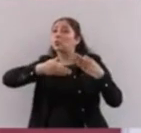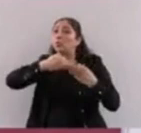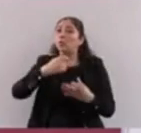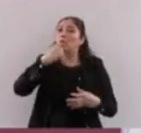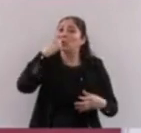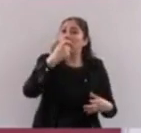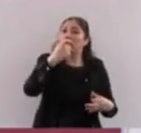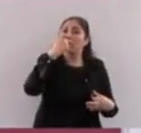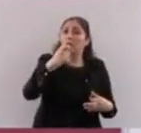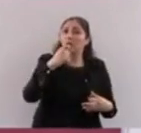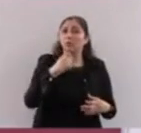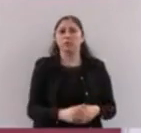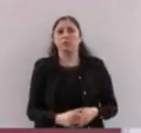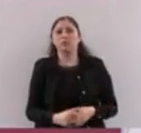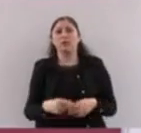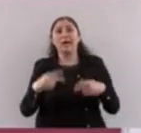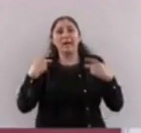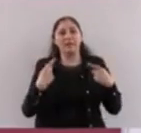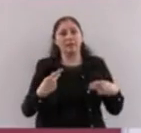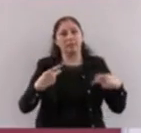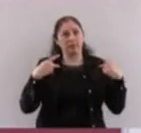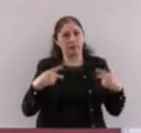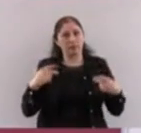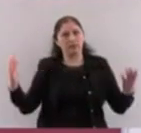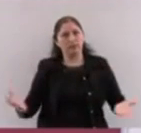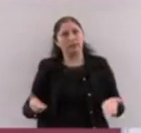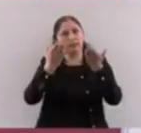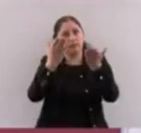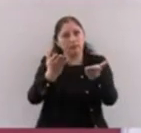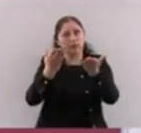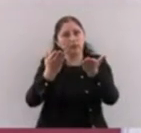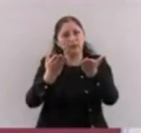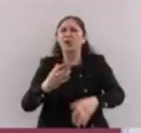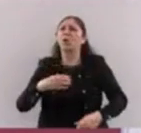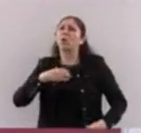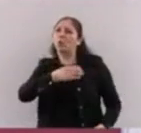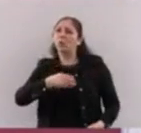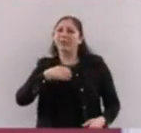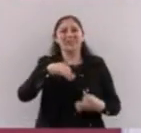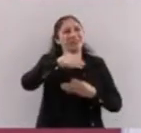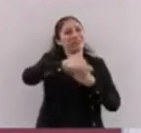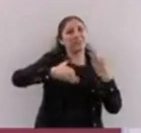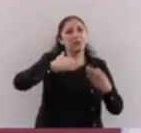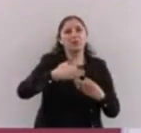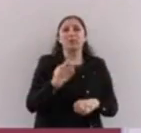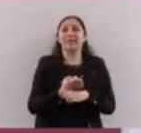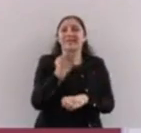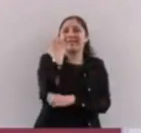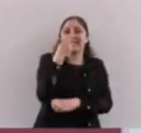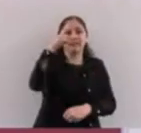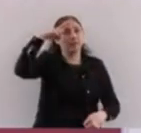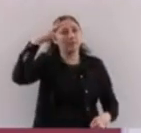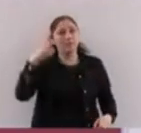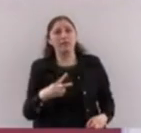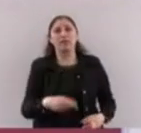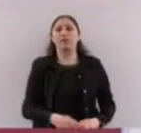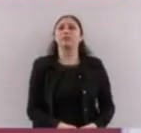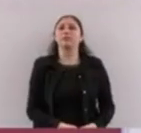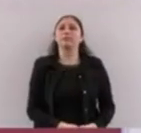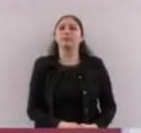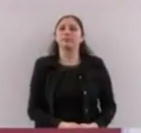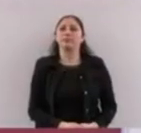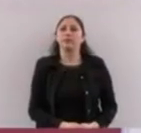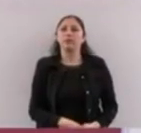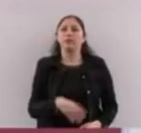la gente. Y estamos muy contentos porque ya aquí en el Estado de México, lo decía Juan Carlos